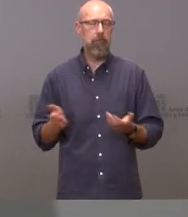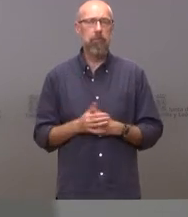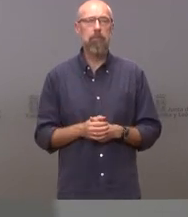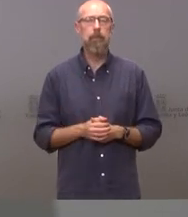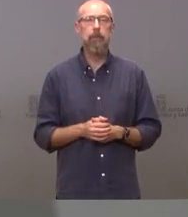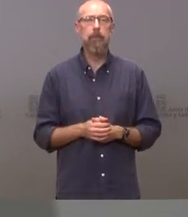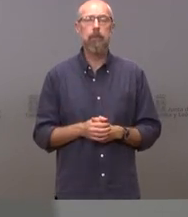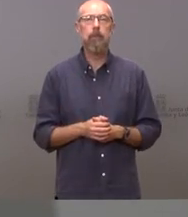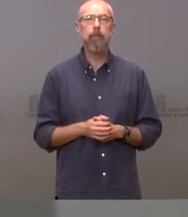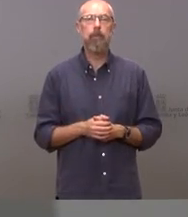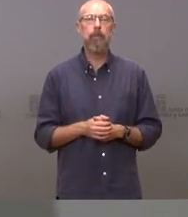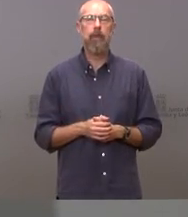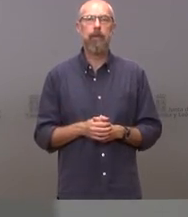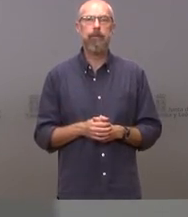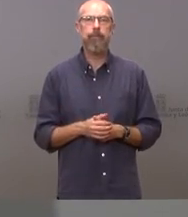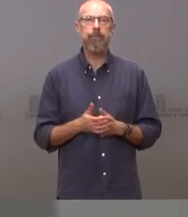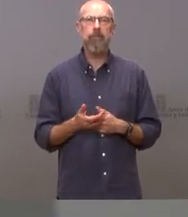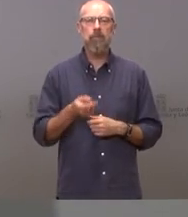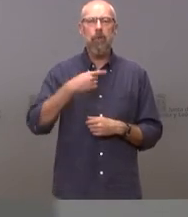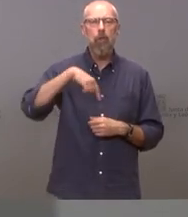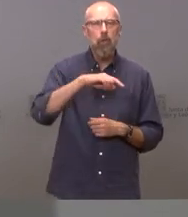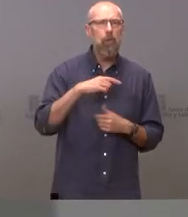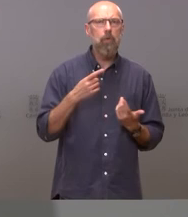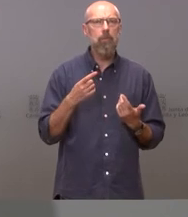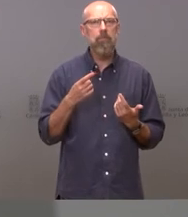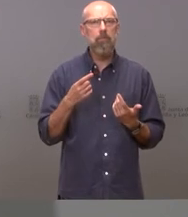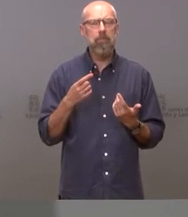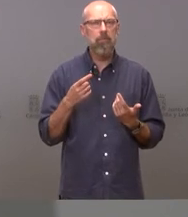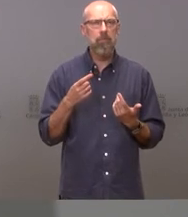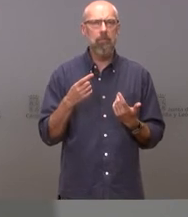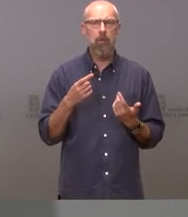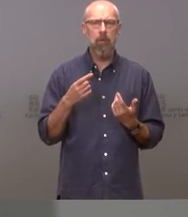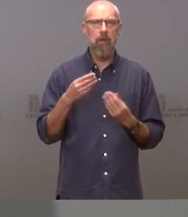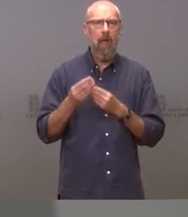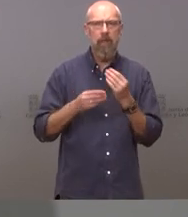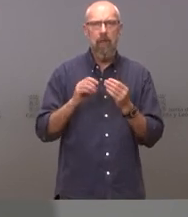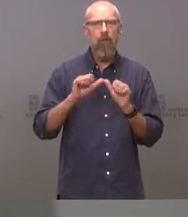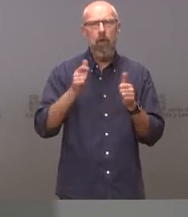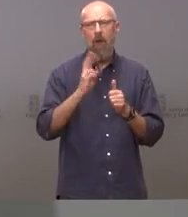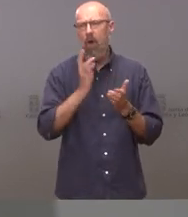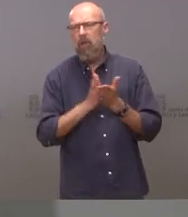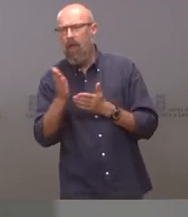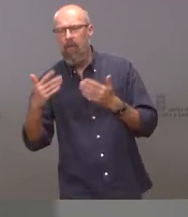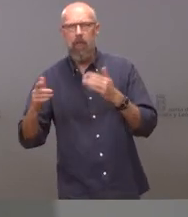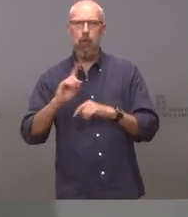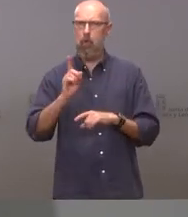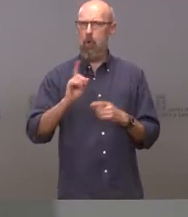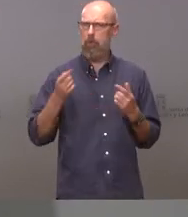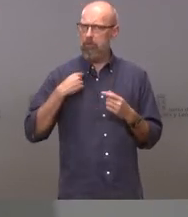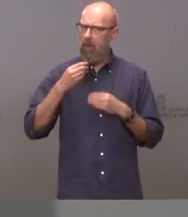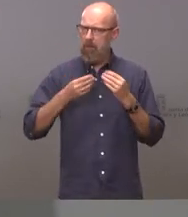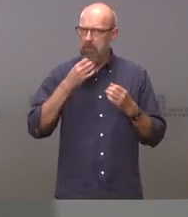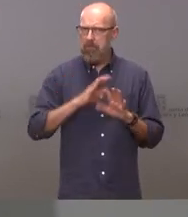de ninguna de las maneras de ninguna de maneras se va a proceder de otra manera pero permítame